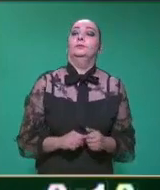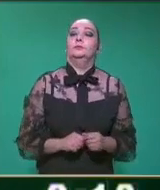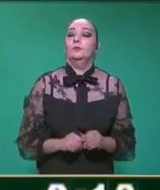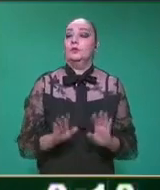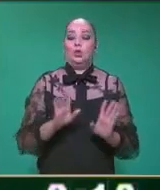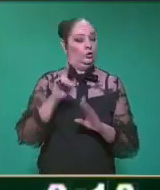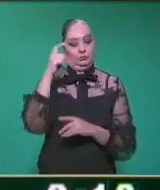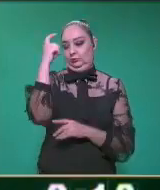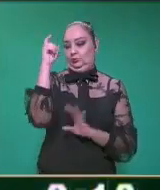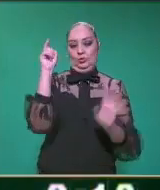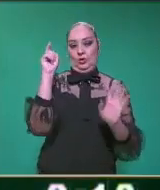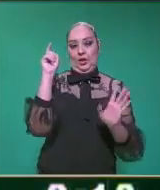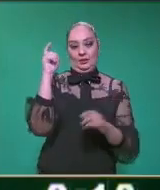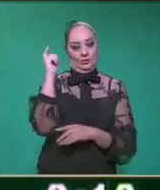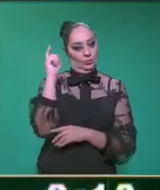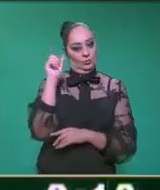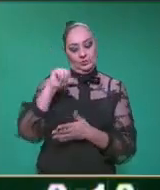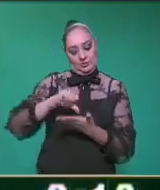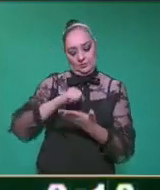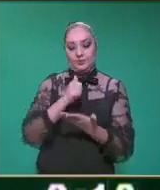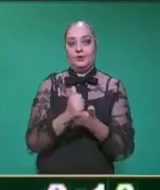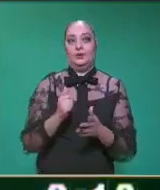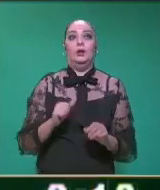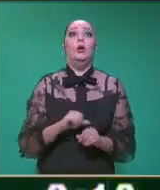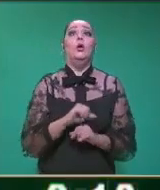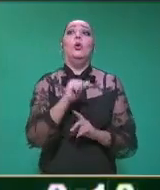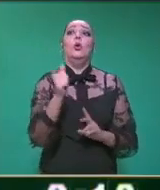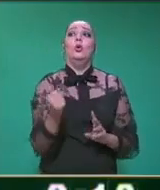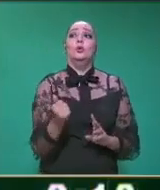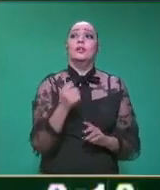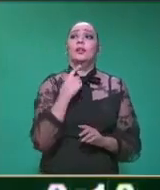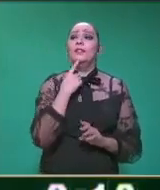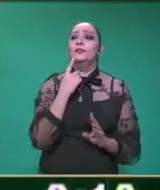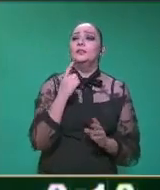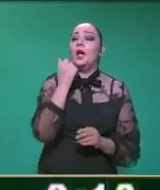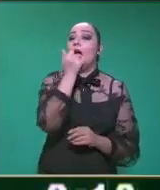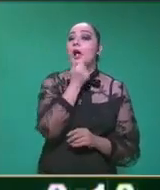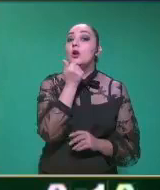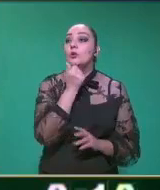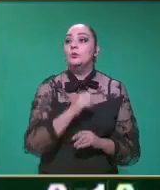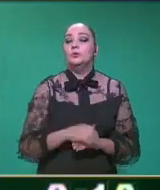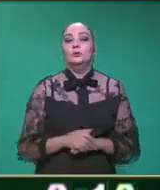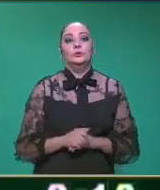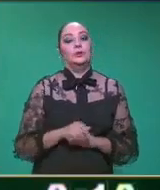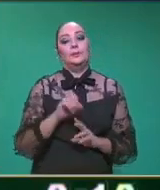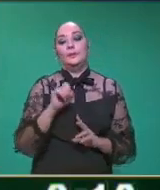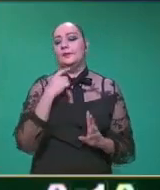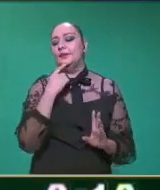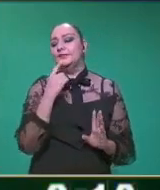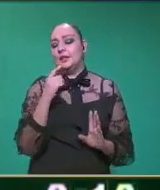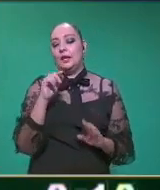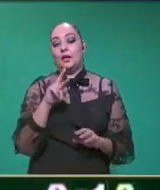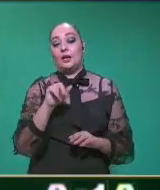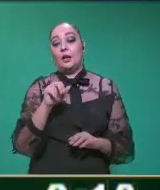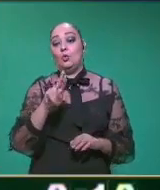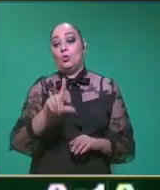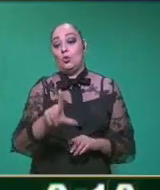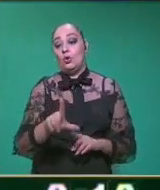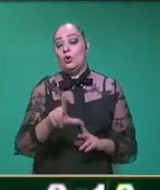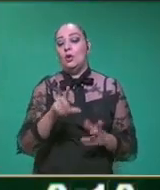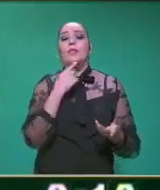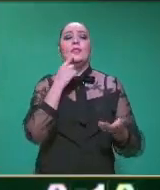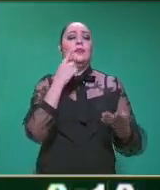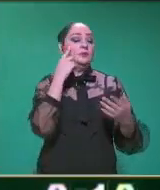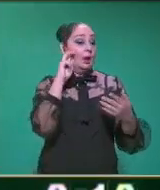que no estoy alta. ¿Qué más? Bueno, vamos a ver qué dicen nuestros alumnos. También nos está viendo Raúl Nieto.